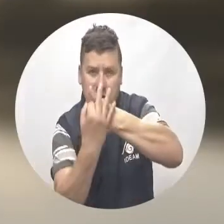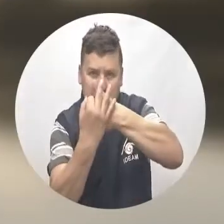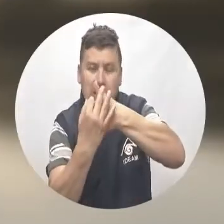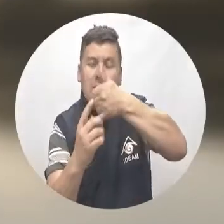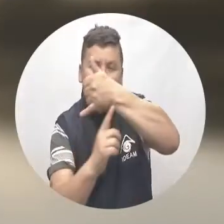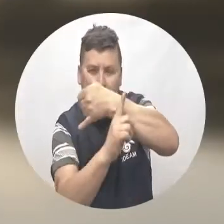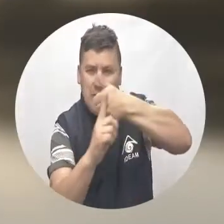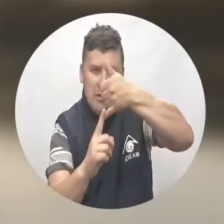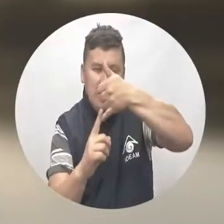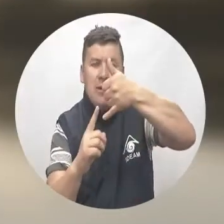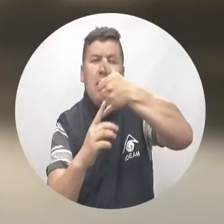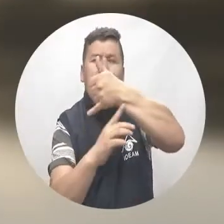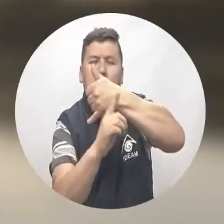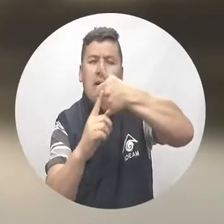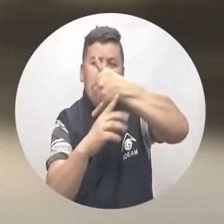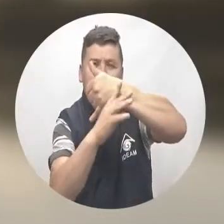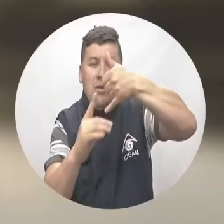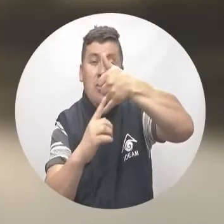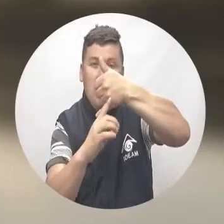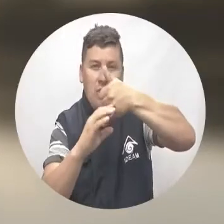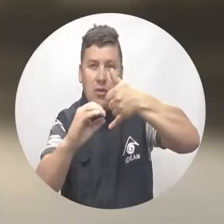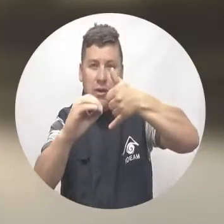Pacífico, en el Caribe y en la Orinoquía.